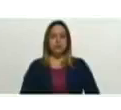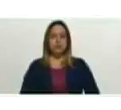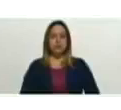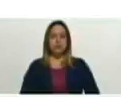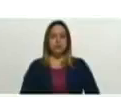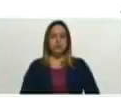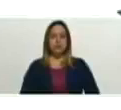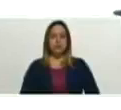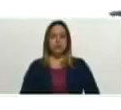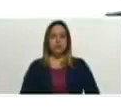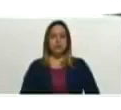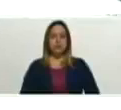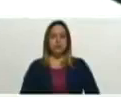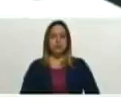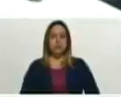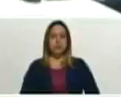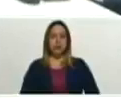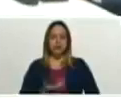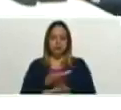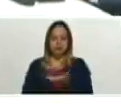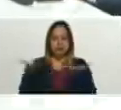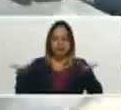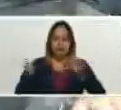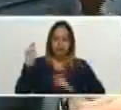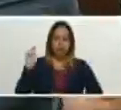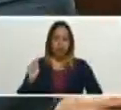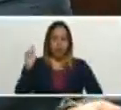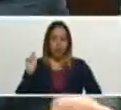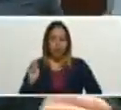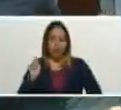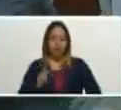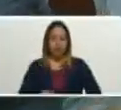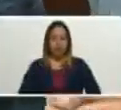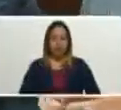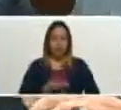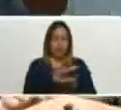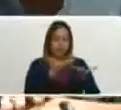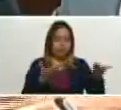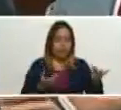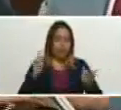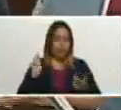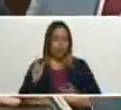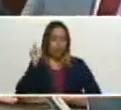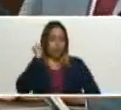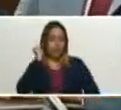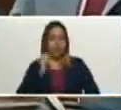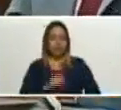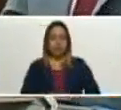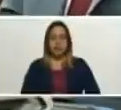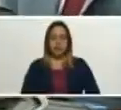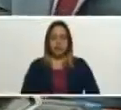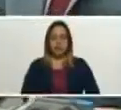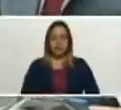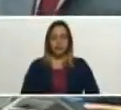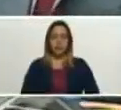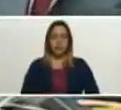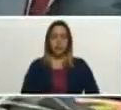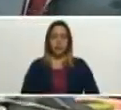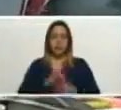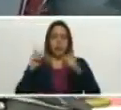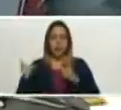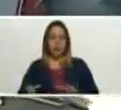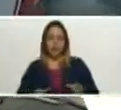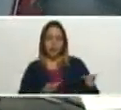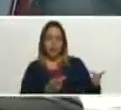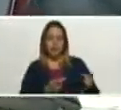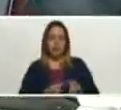Señores diputados, señoras diputadas, bienvenidos